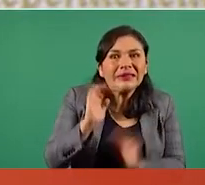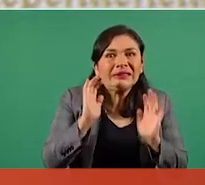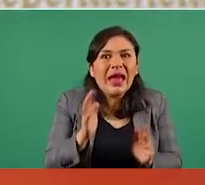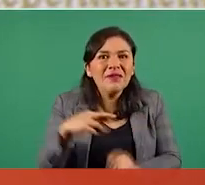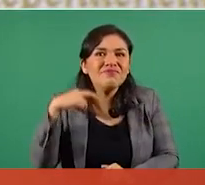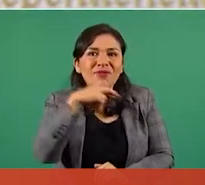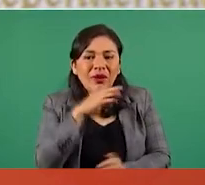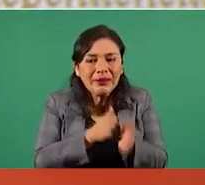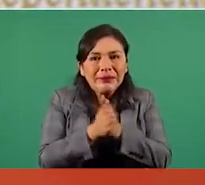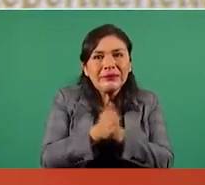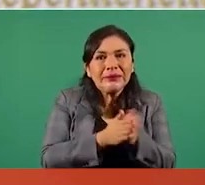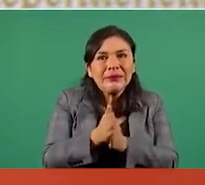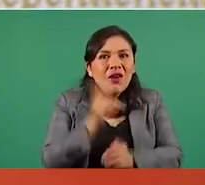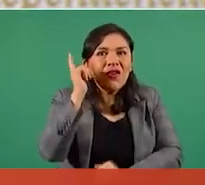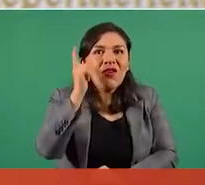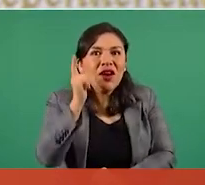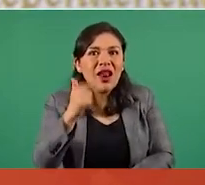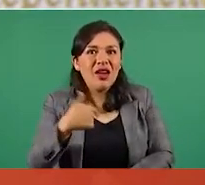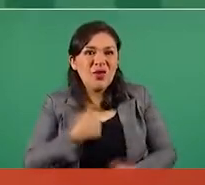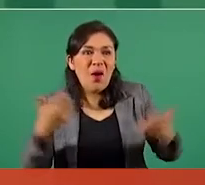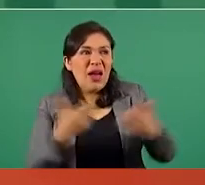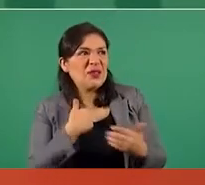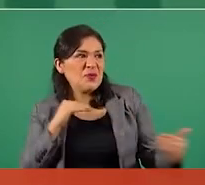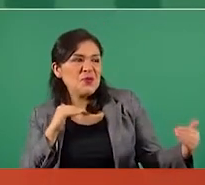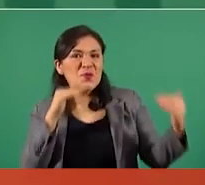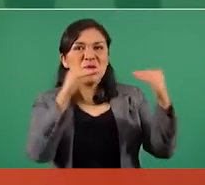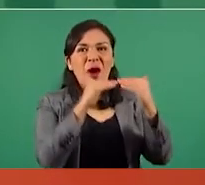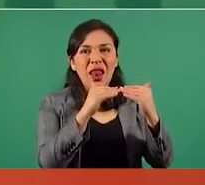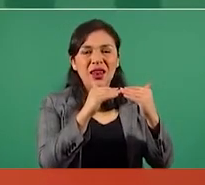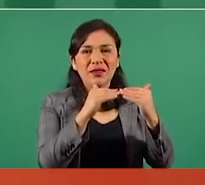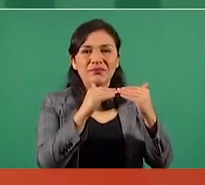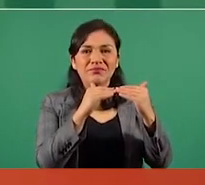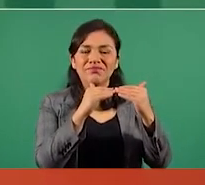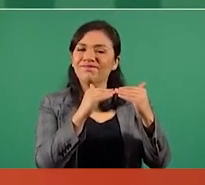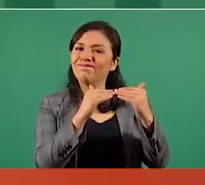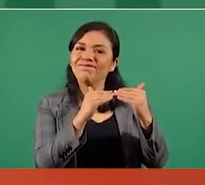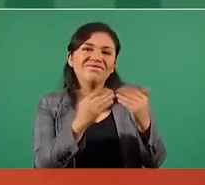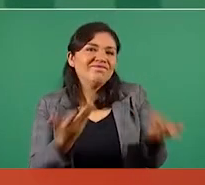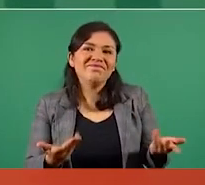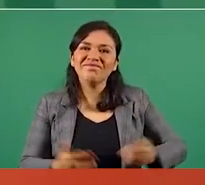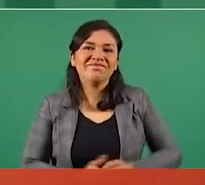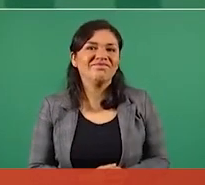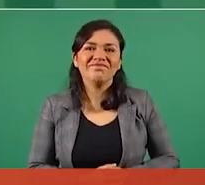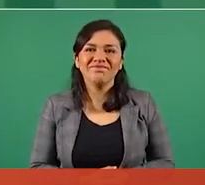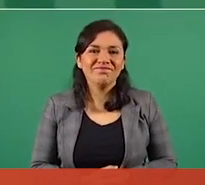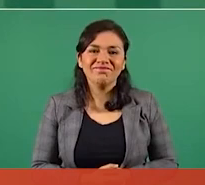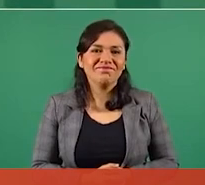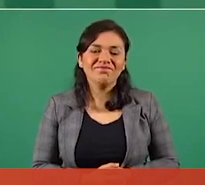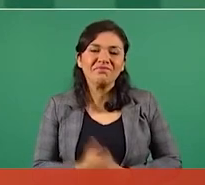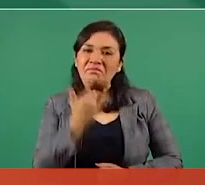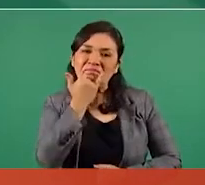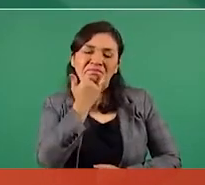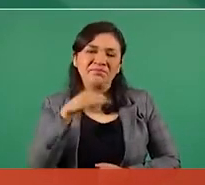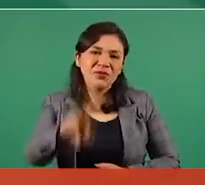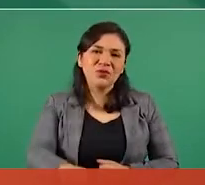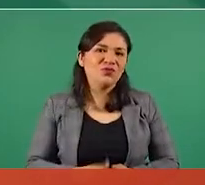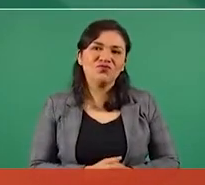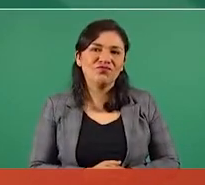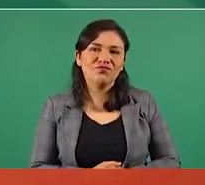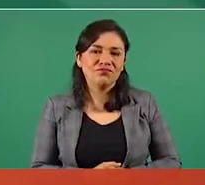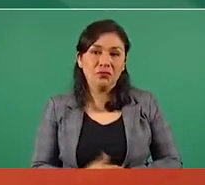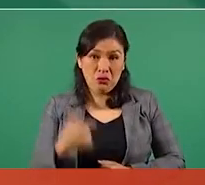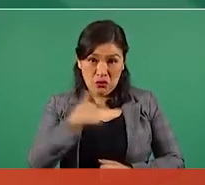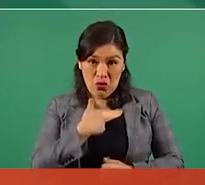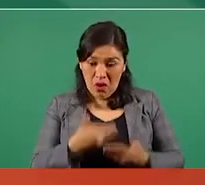que actuáramos igual que los anteriores. Pero no, nosotros